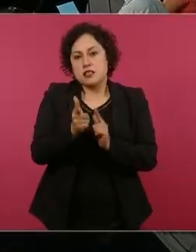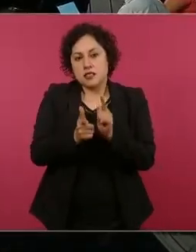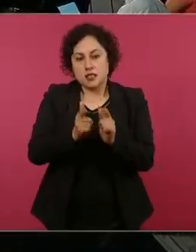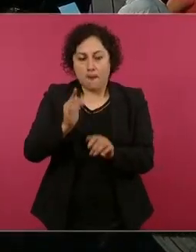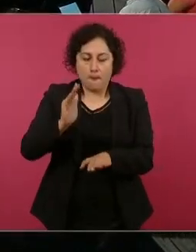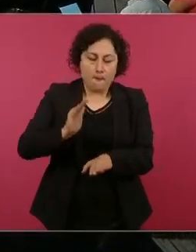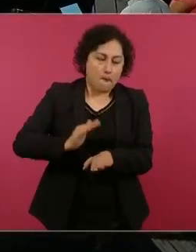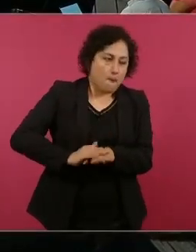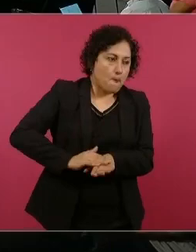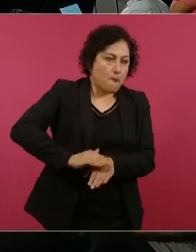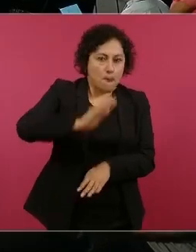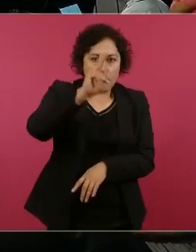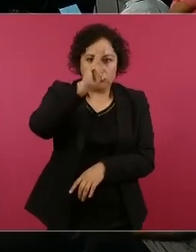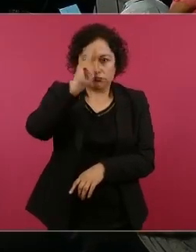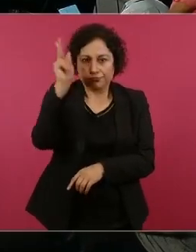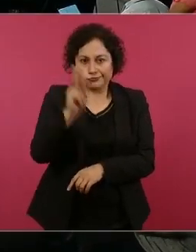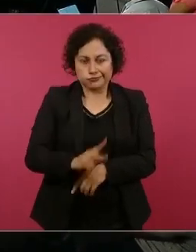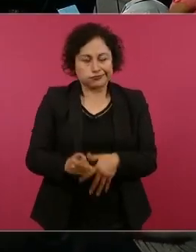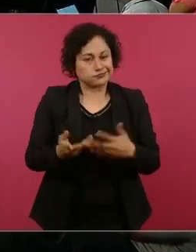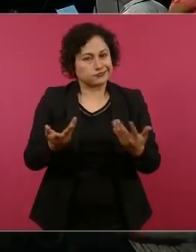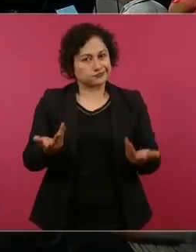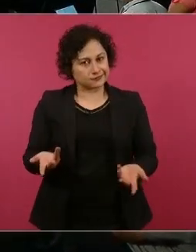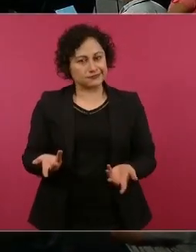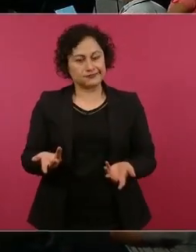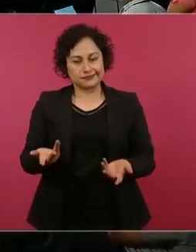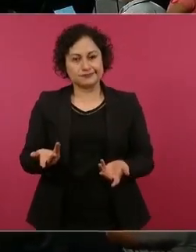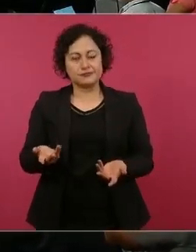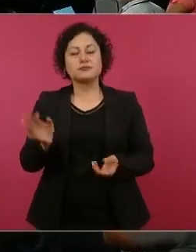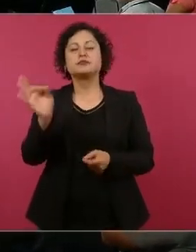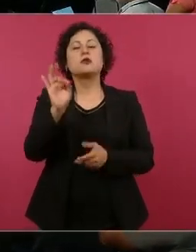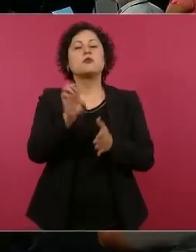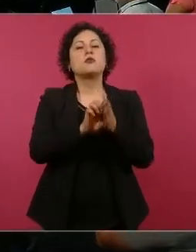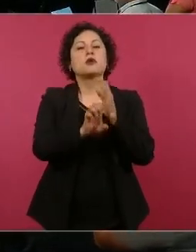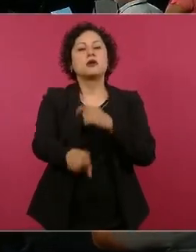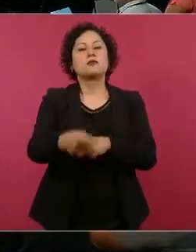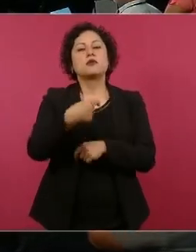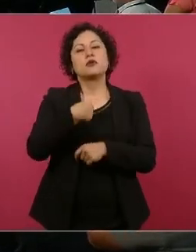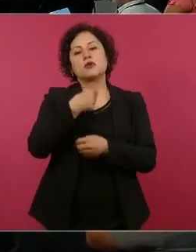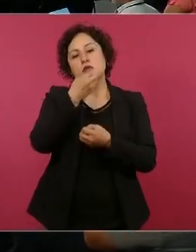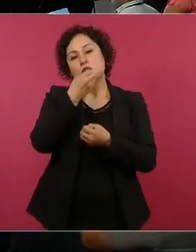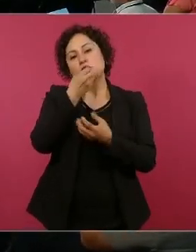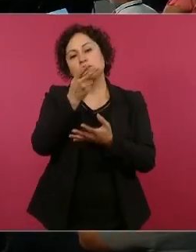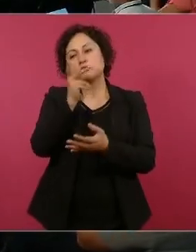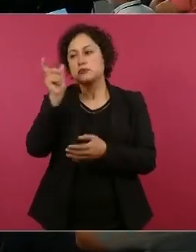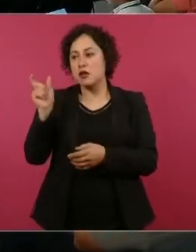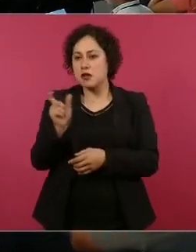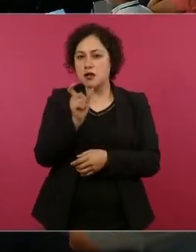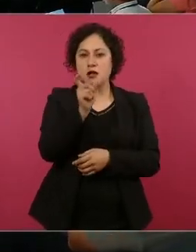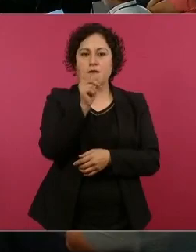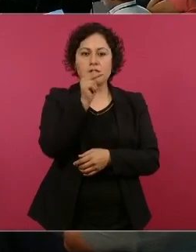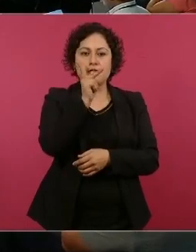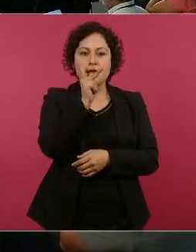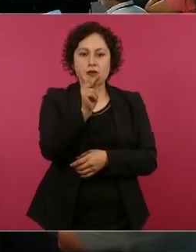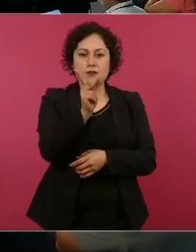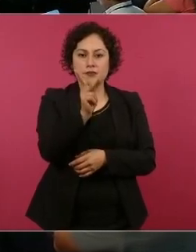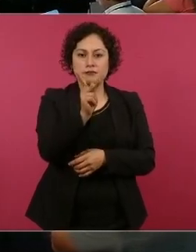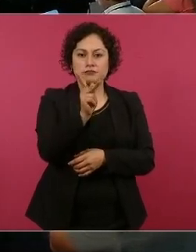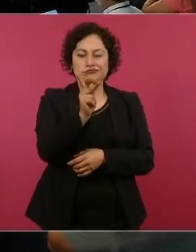Si digo una palabra, un término